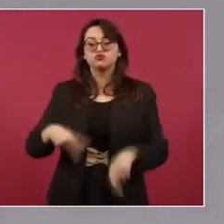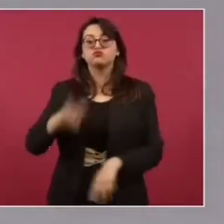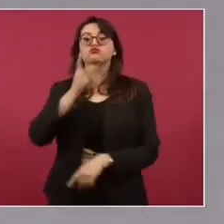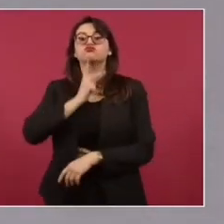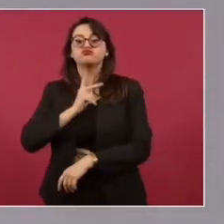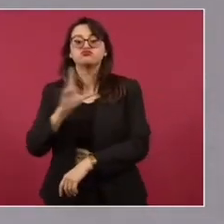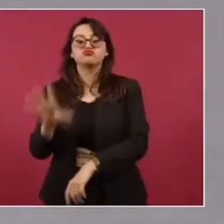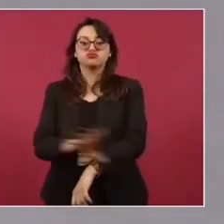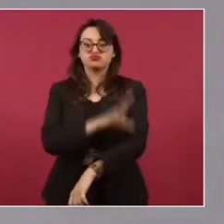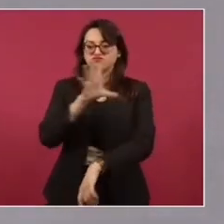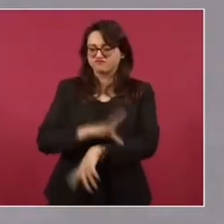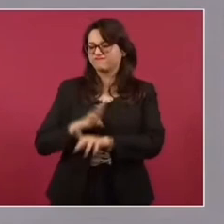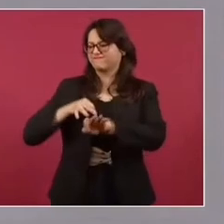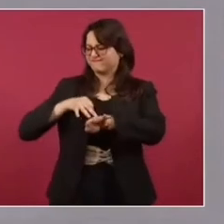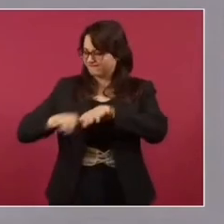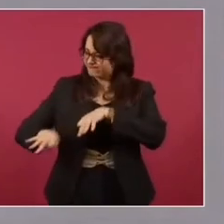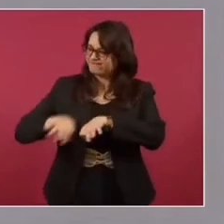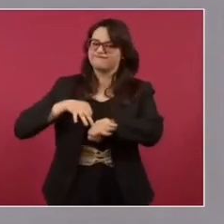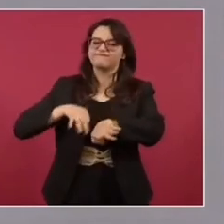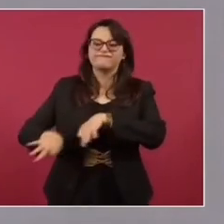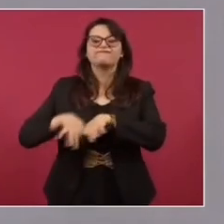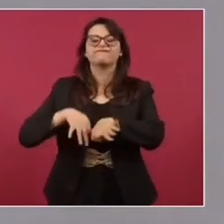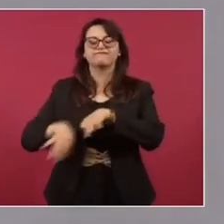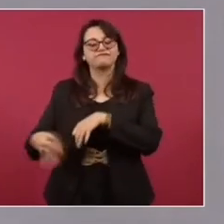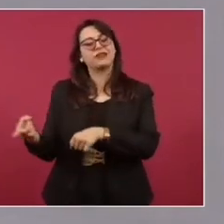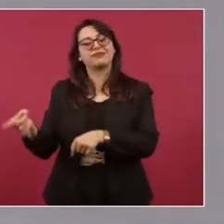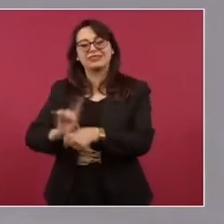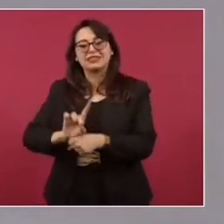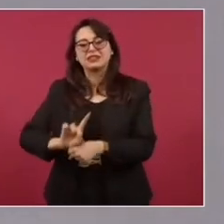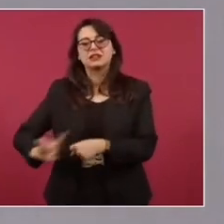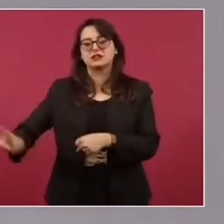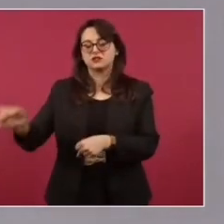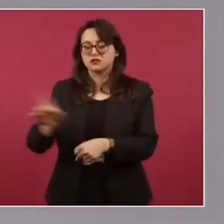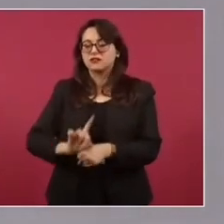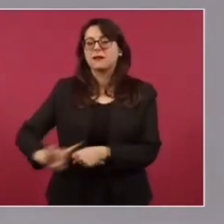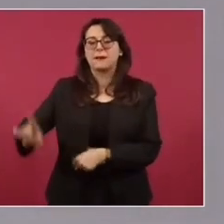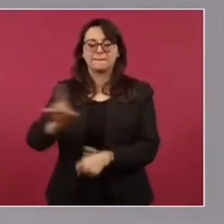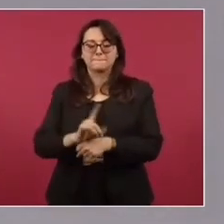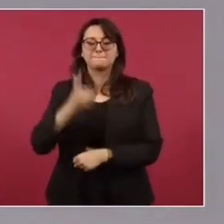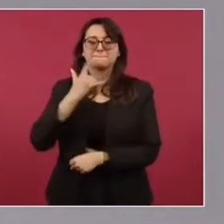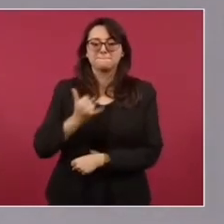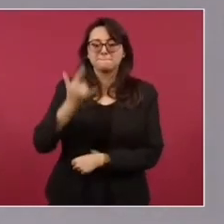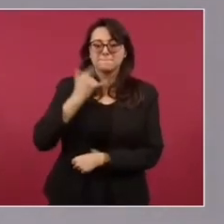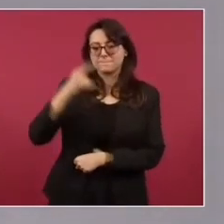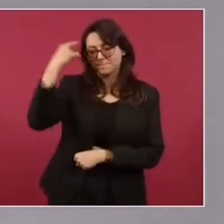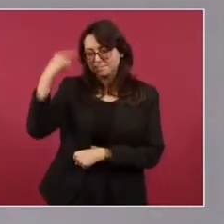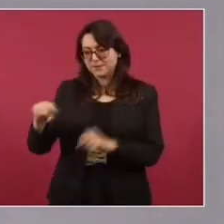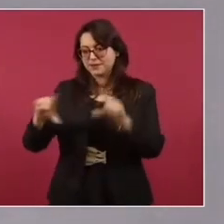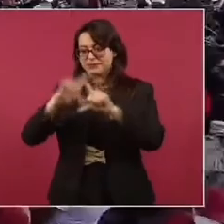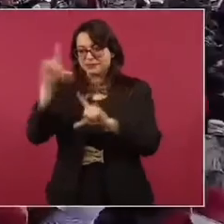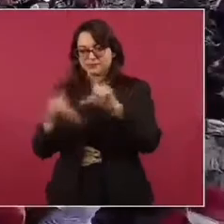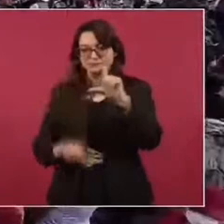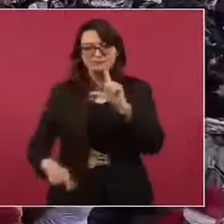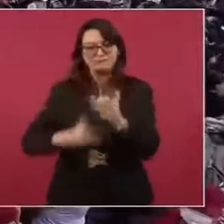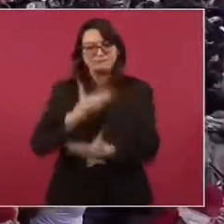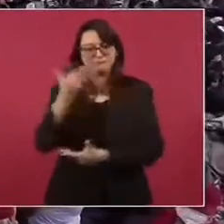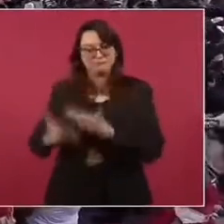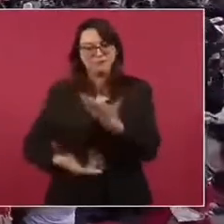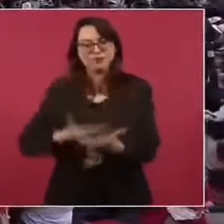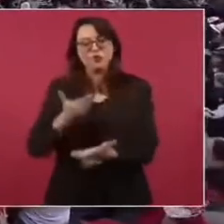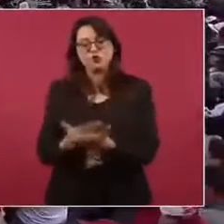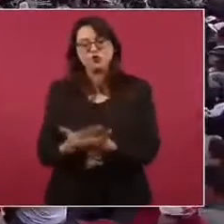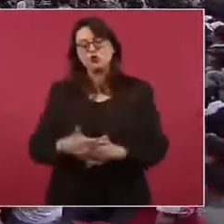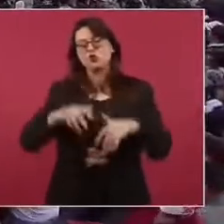contemplaciones se entregan día a día lo mejor de ellos para servir a los demás. Todo nuestro